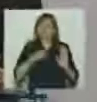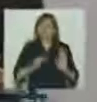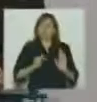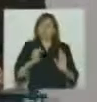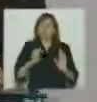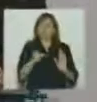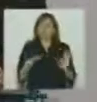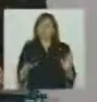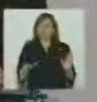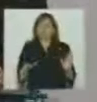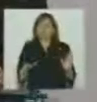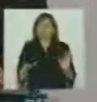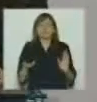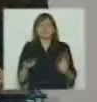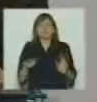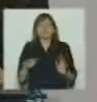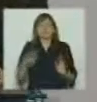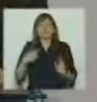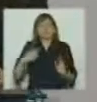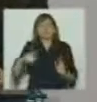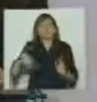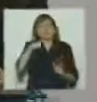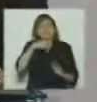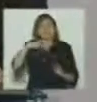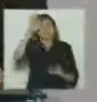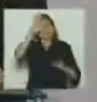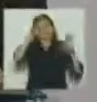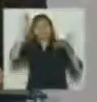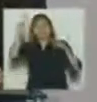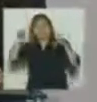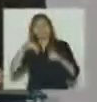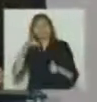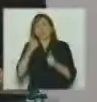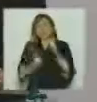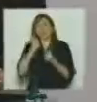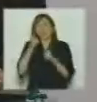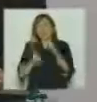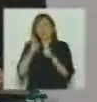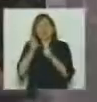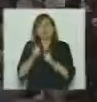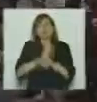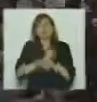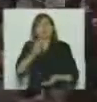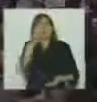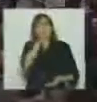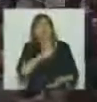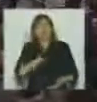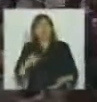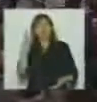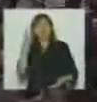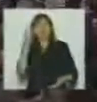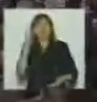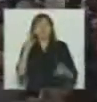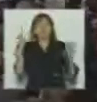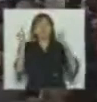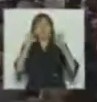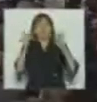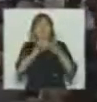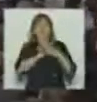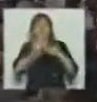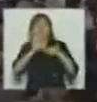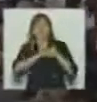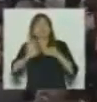de llamar a concurso público para 220 señales de televisión